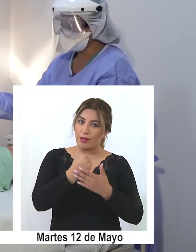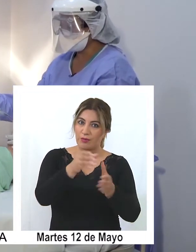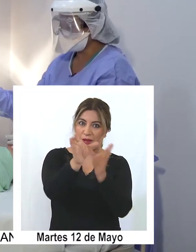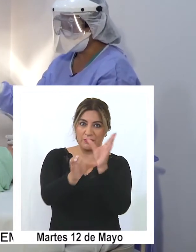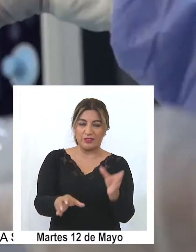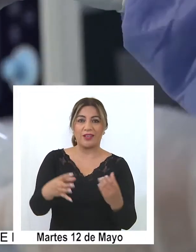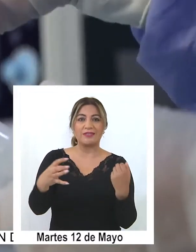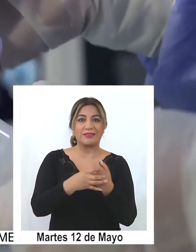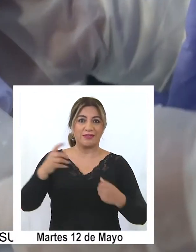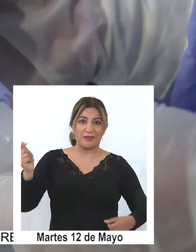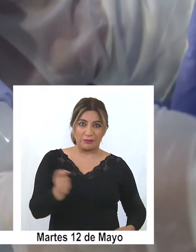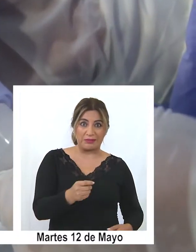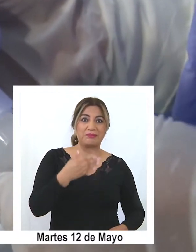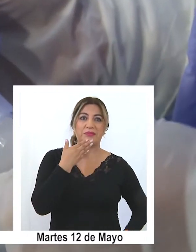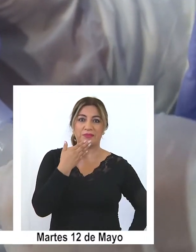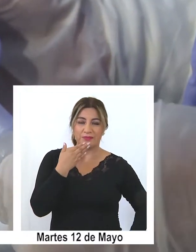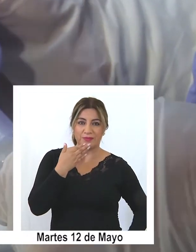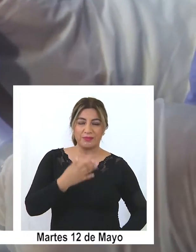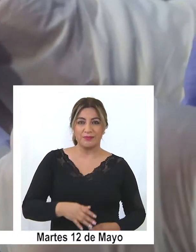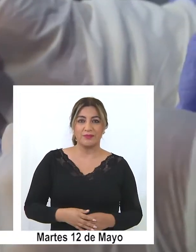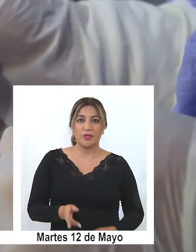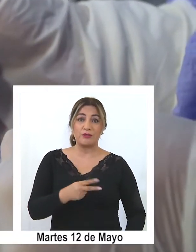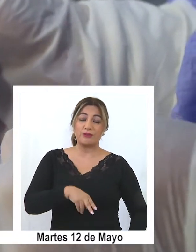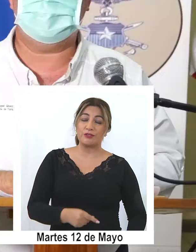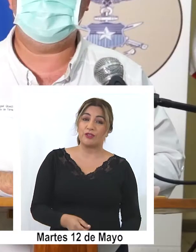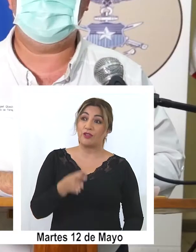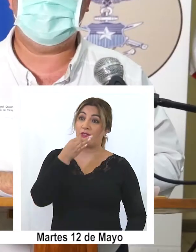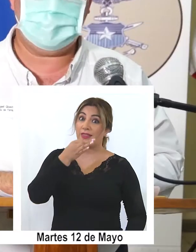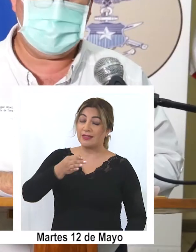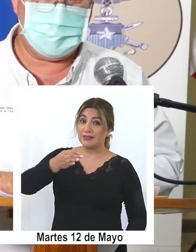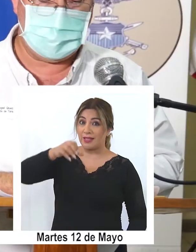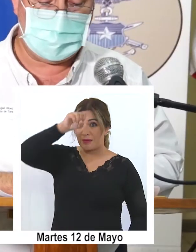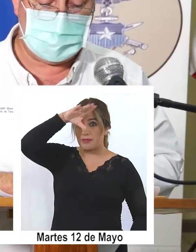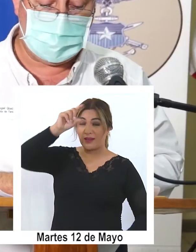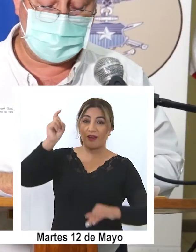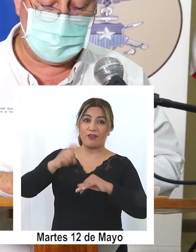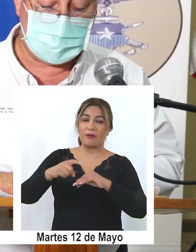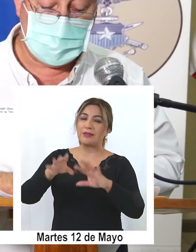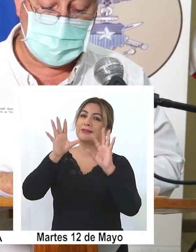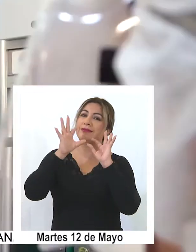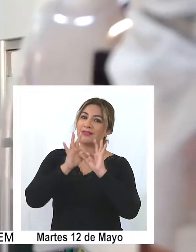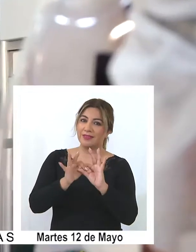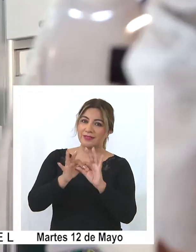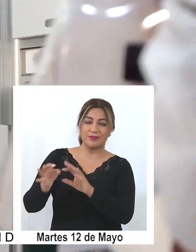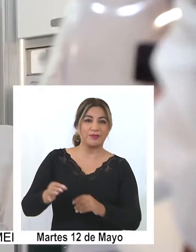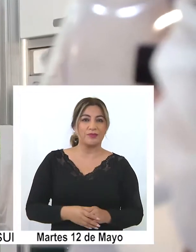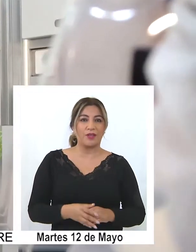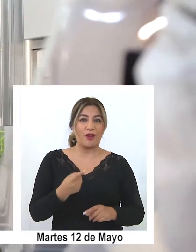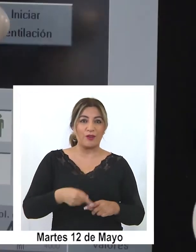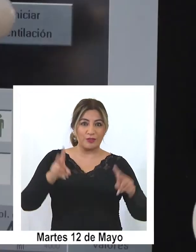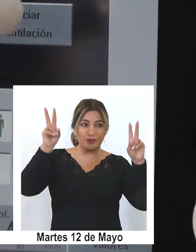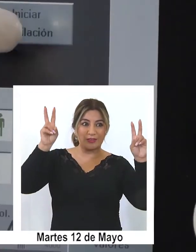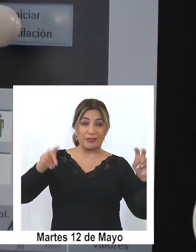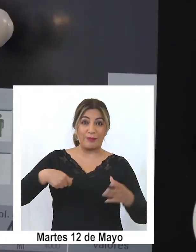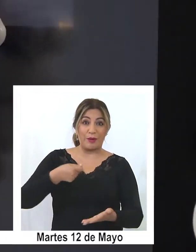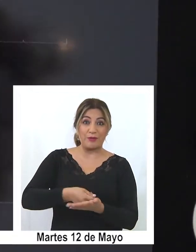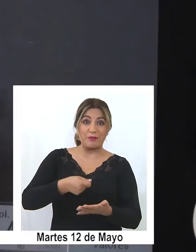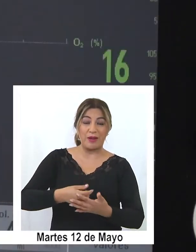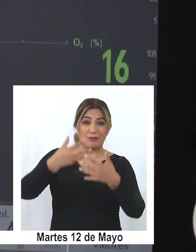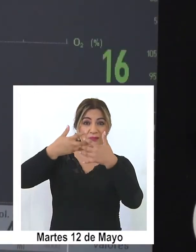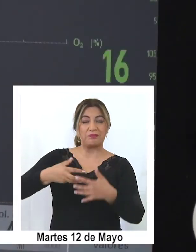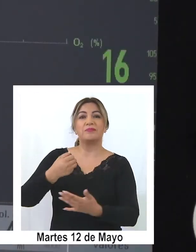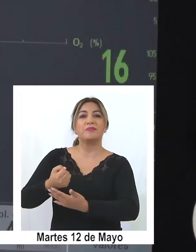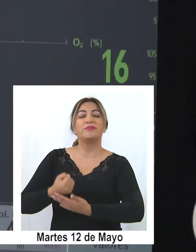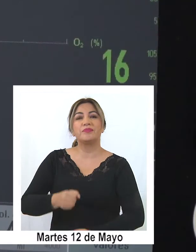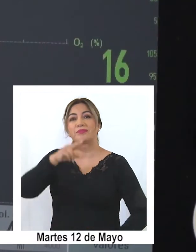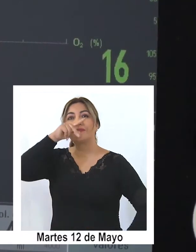nuestra región y por lo tanto queremos agradecerles a la compañía. Con respecto a la compra de ventiladores